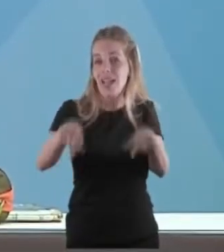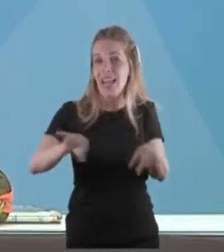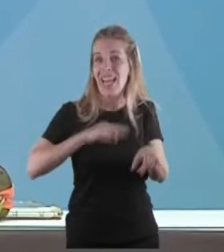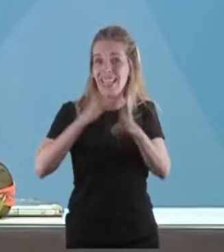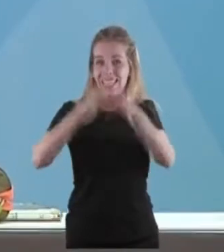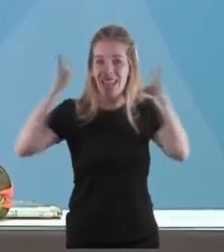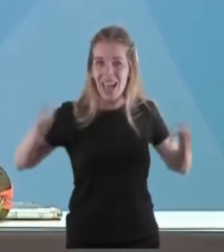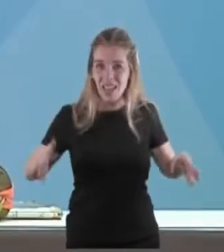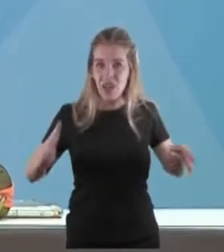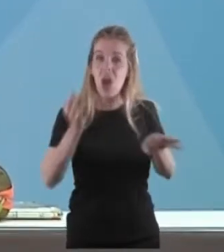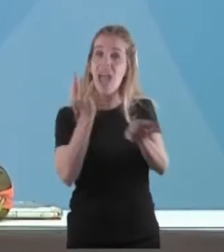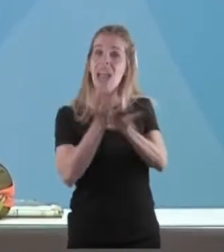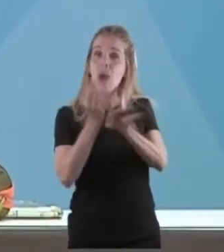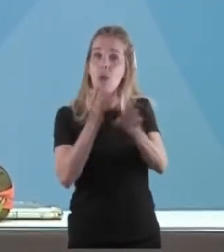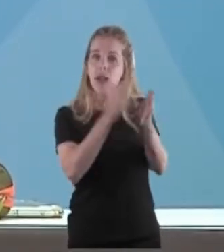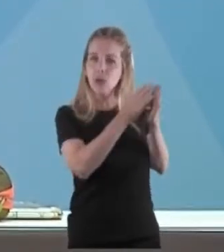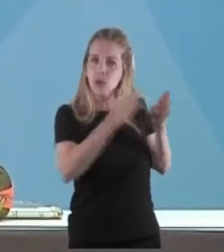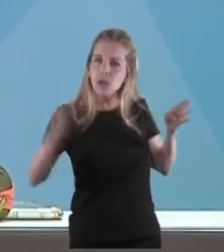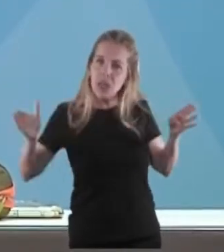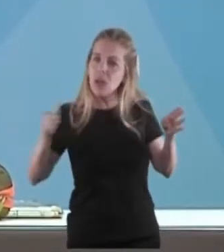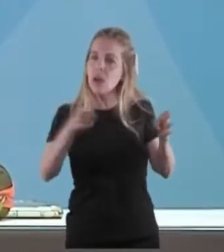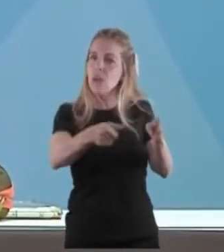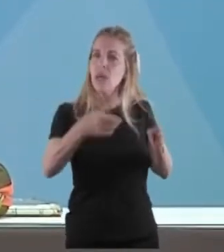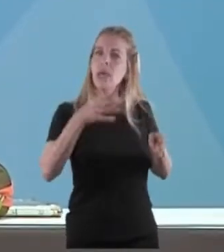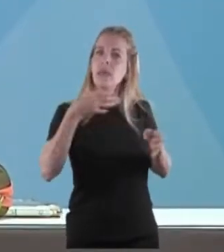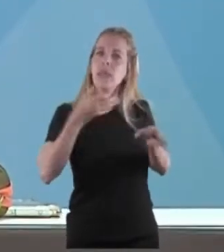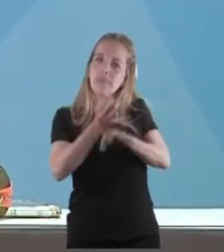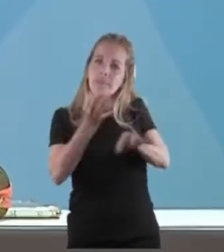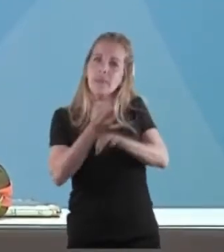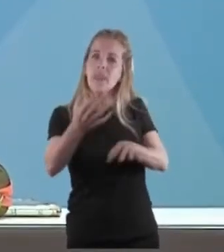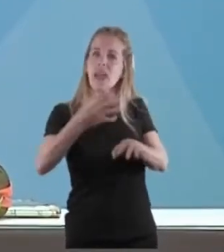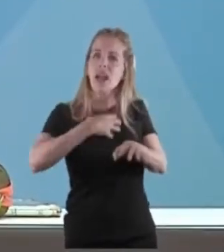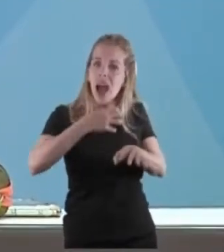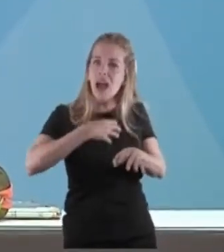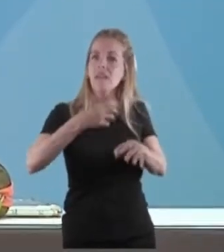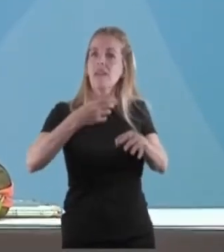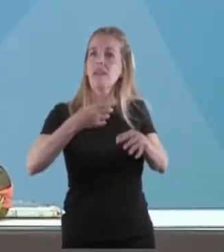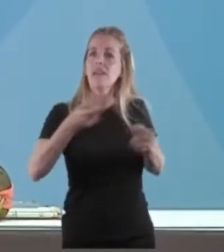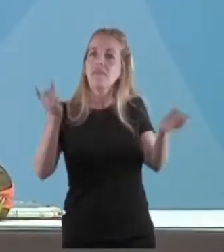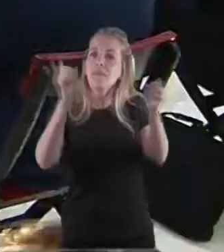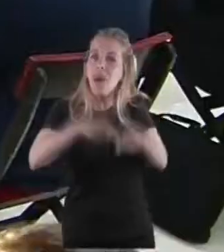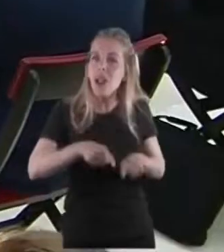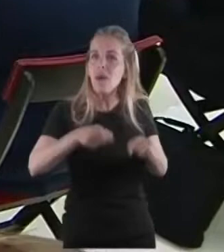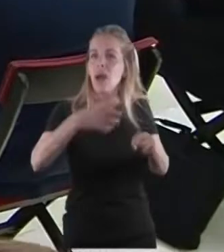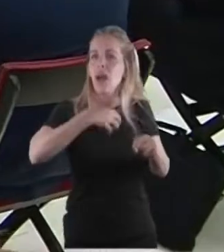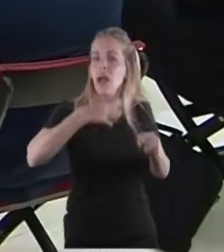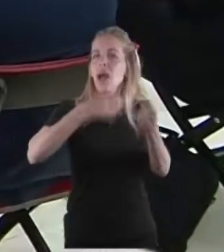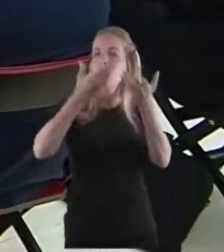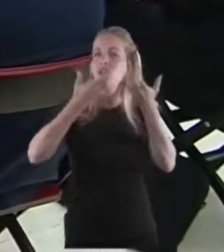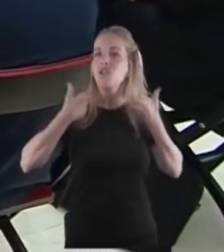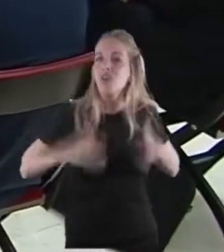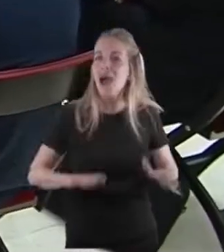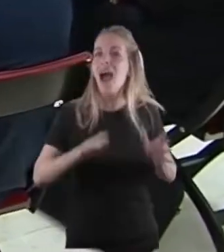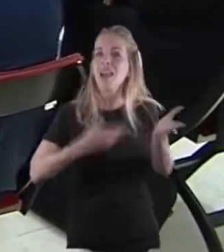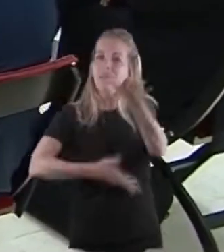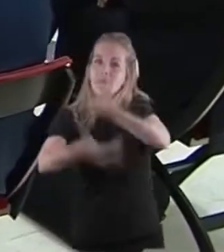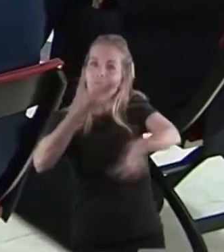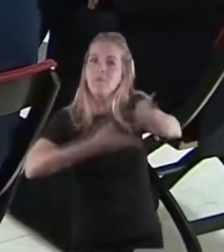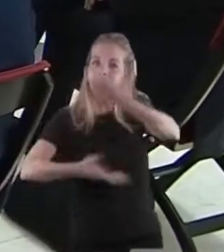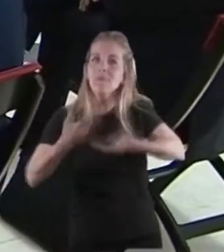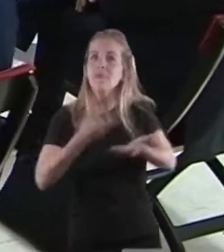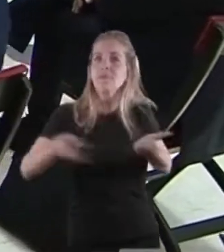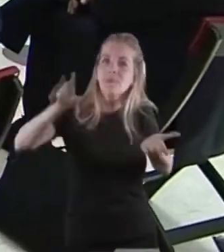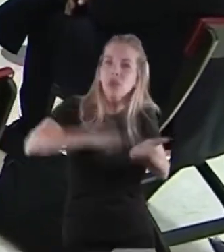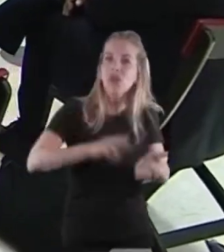un ciclo lectivo que repare, que reconstruya, que reencuentre, que recupere, que marque un